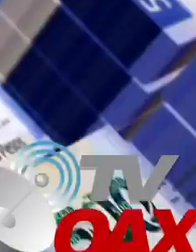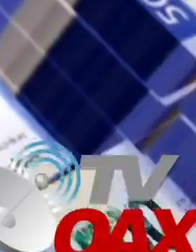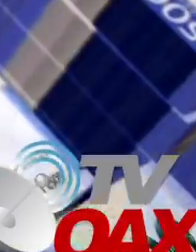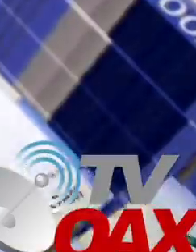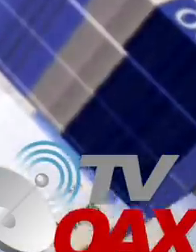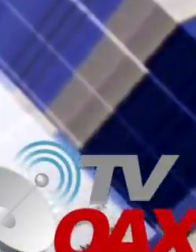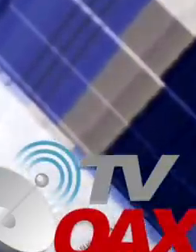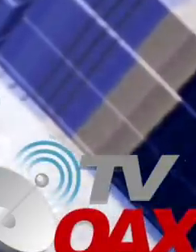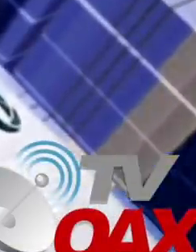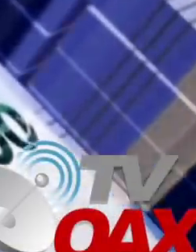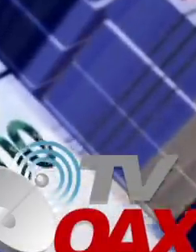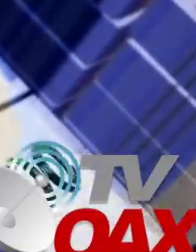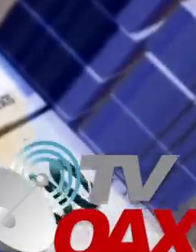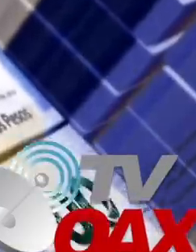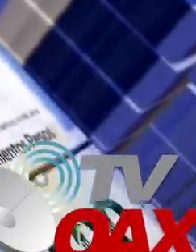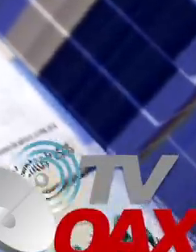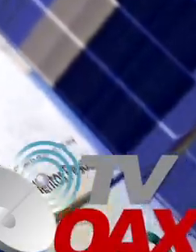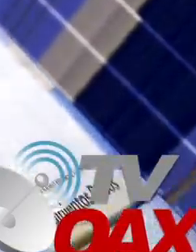de pesos.